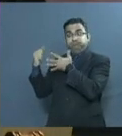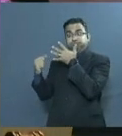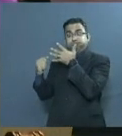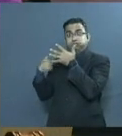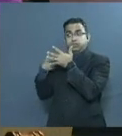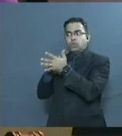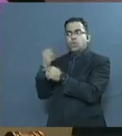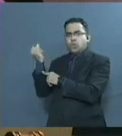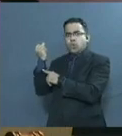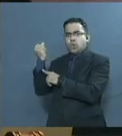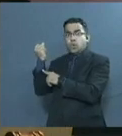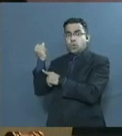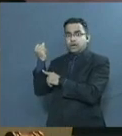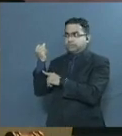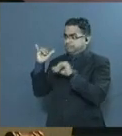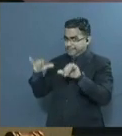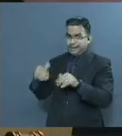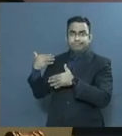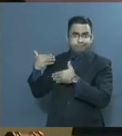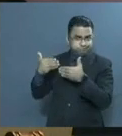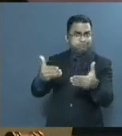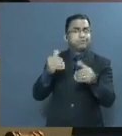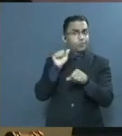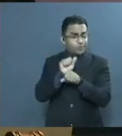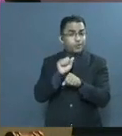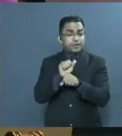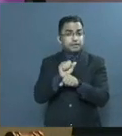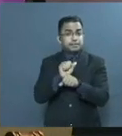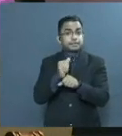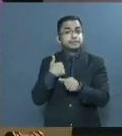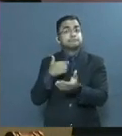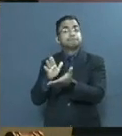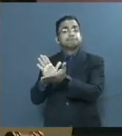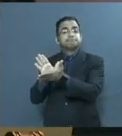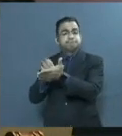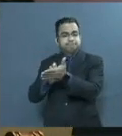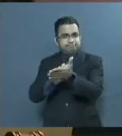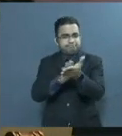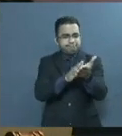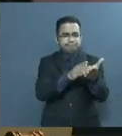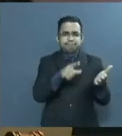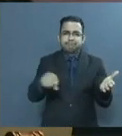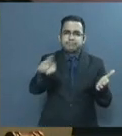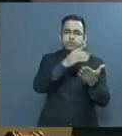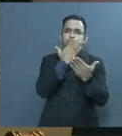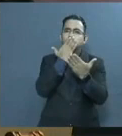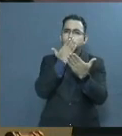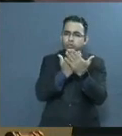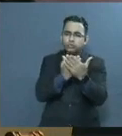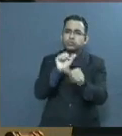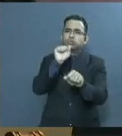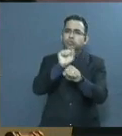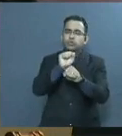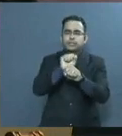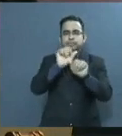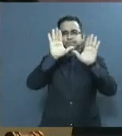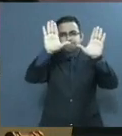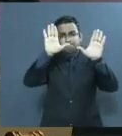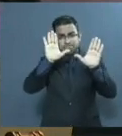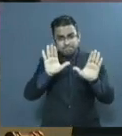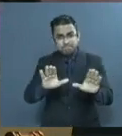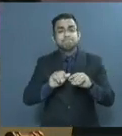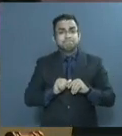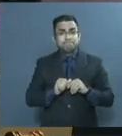un tributo necesario de reconocimiento, dada la entrega al trabajo conjunto y a la forma de